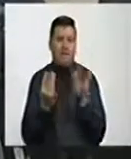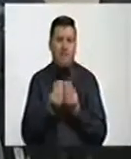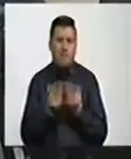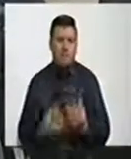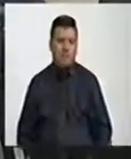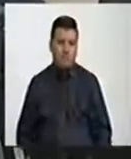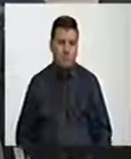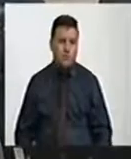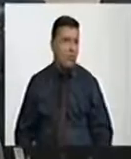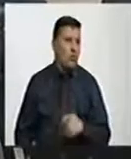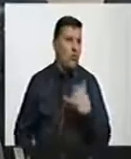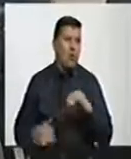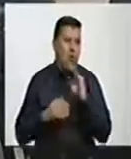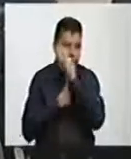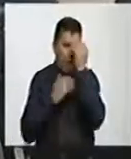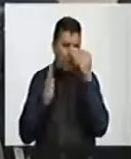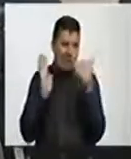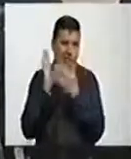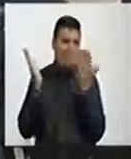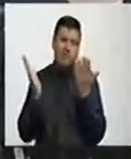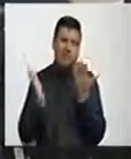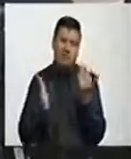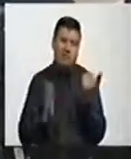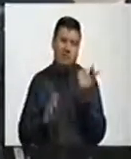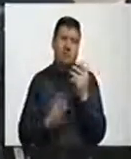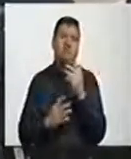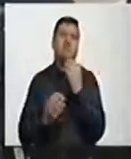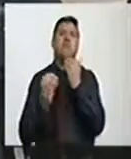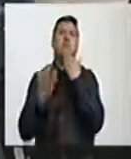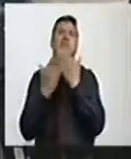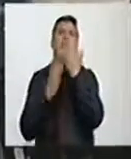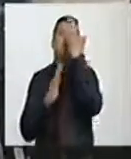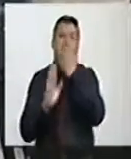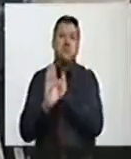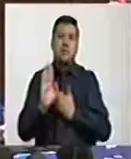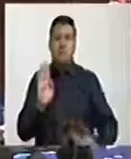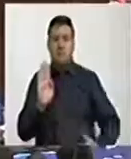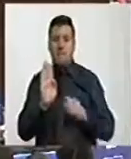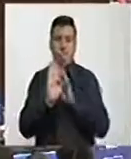le estén haciendo juego a la FARC. Muchas gracias. Gracias.